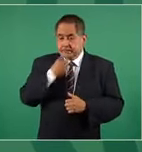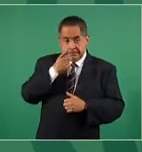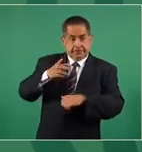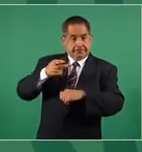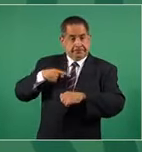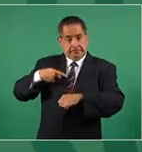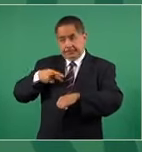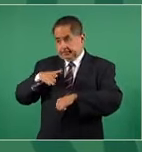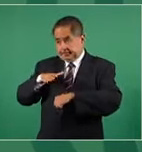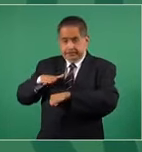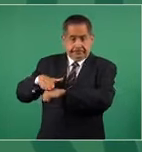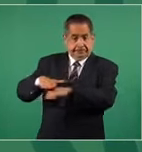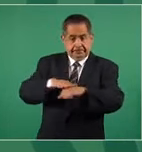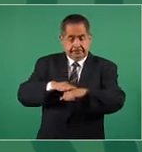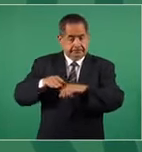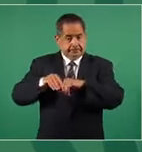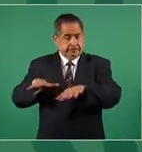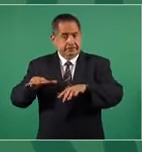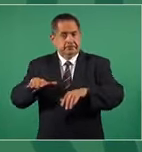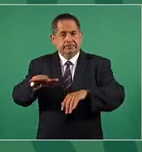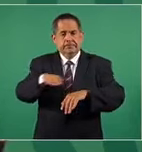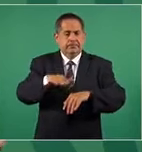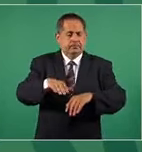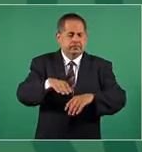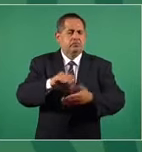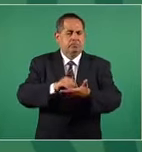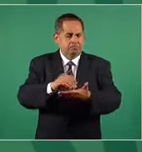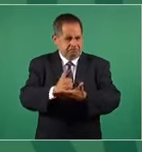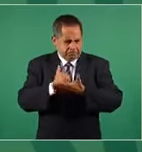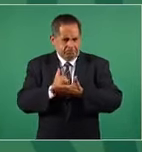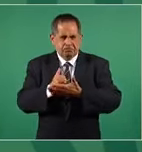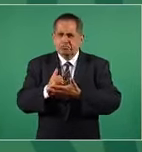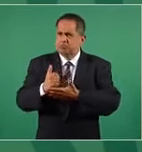de que nos sigue ayudando